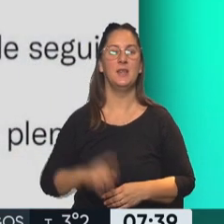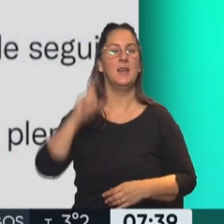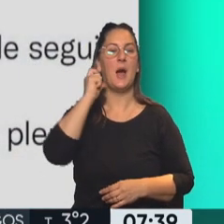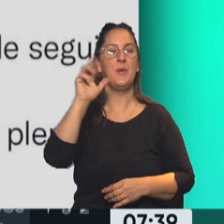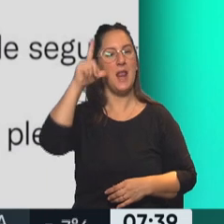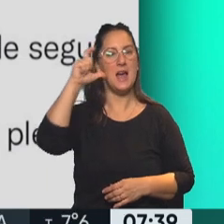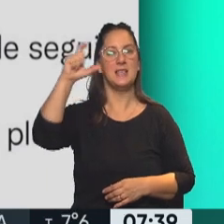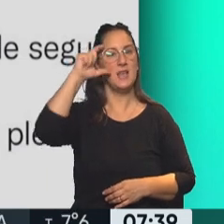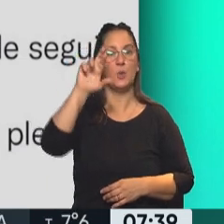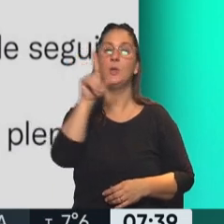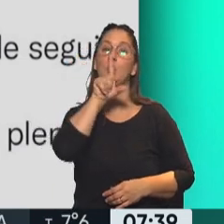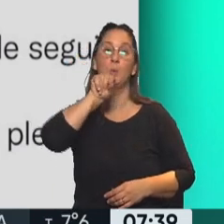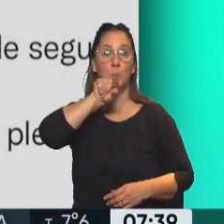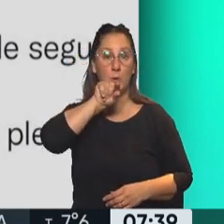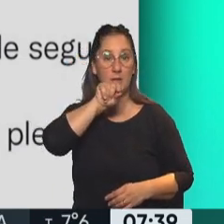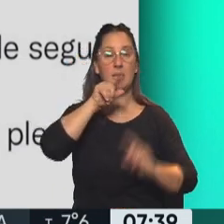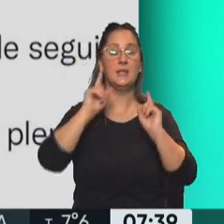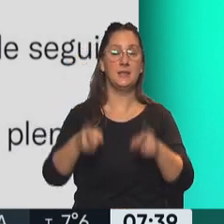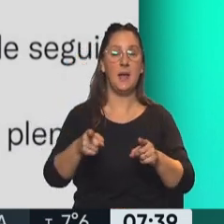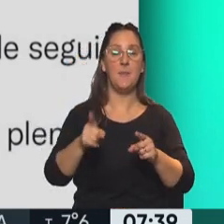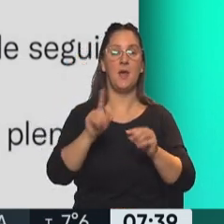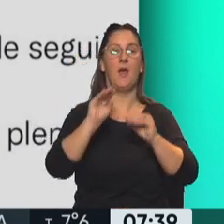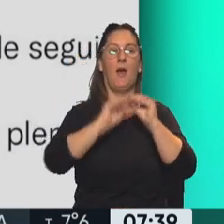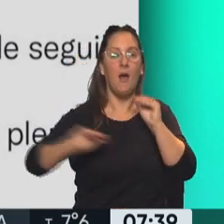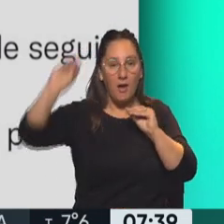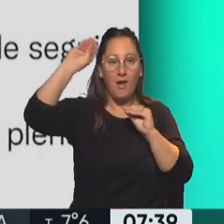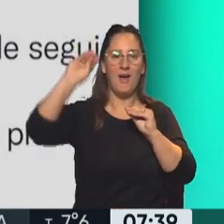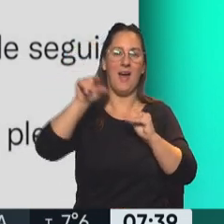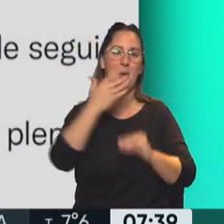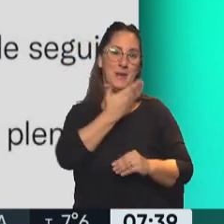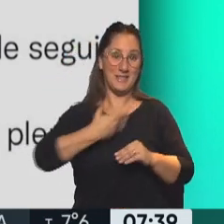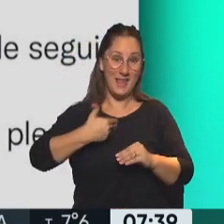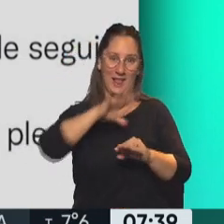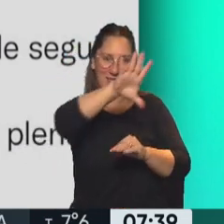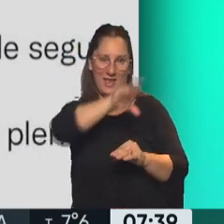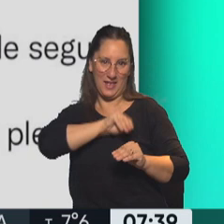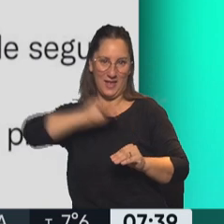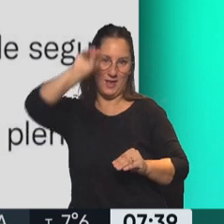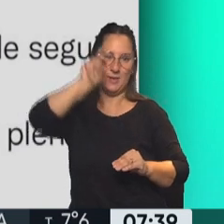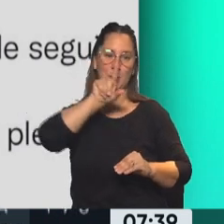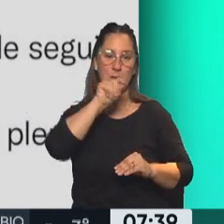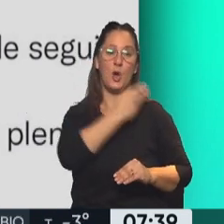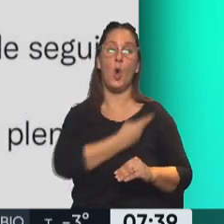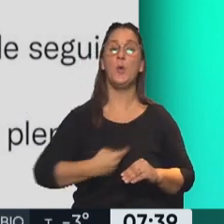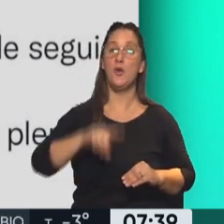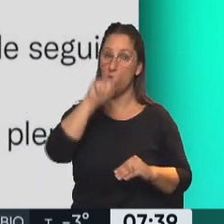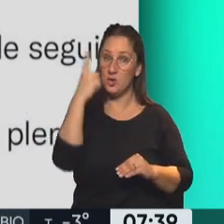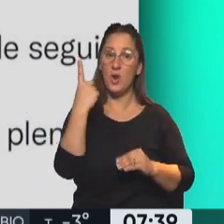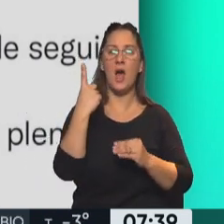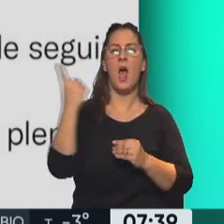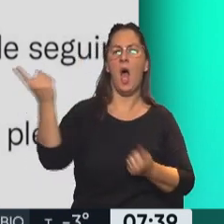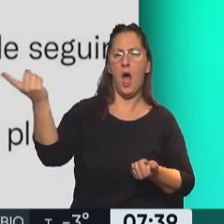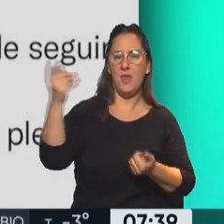Cerruti, a través de su cuenta de Twitter y el reposteo, del presidente Alberto Fernández. Bueno, el gobierno nacional rechaza las